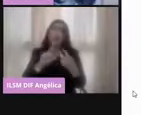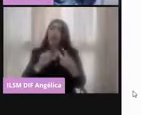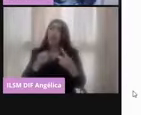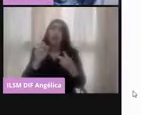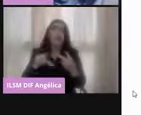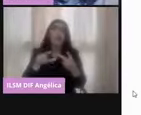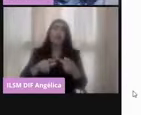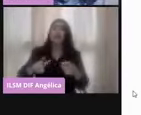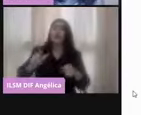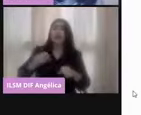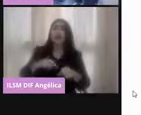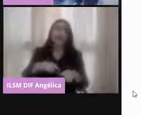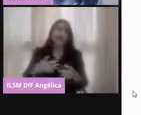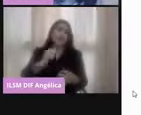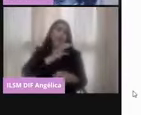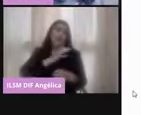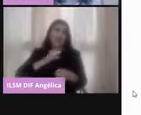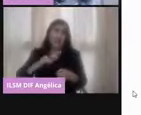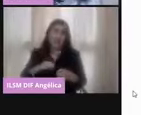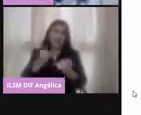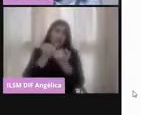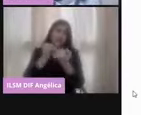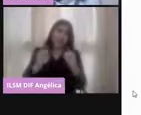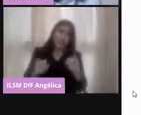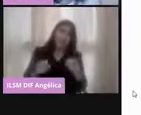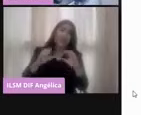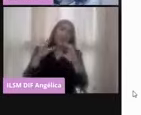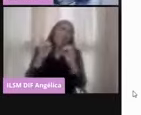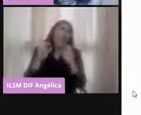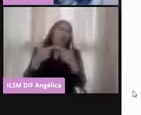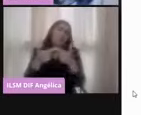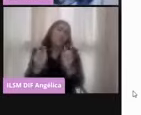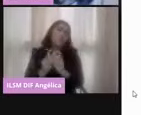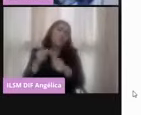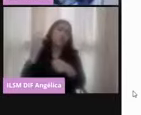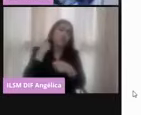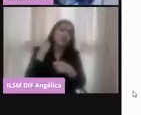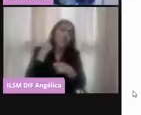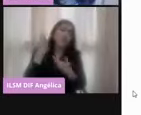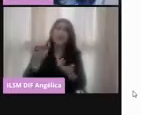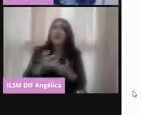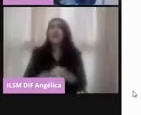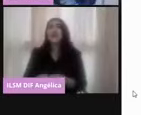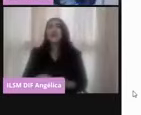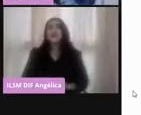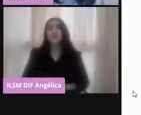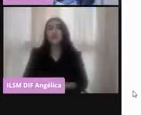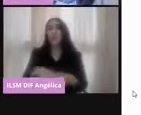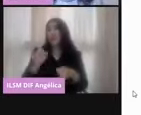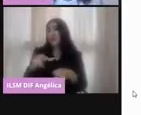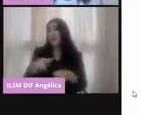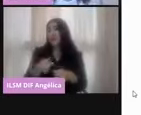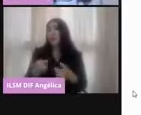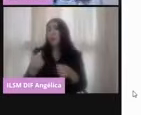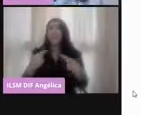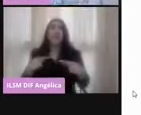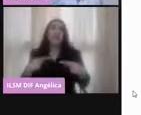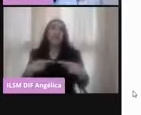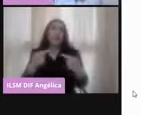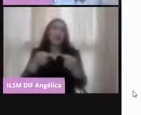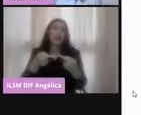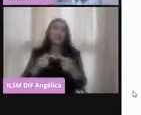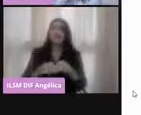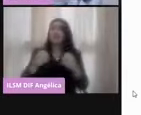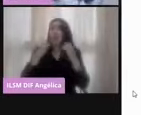elección popular, ya sea como una candidatura independiente o por algún partido político, y también como integrantes de alguna organización ciudadana.